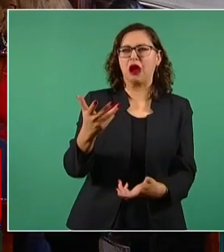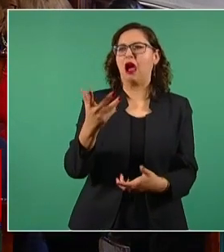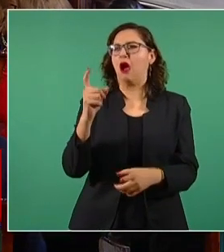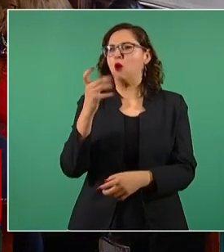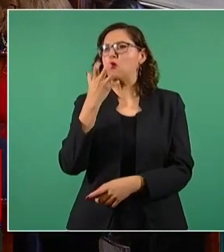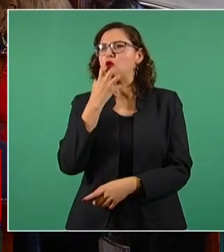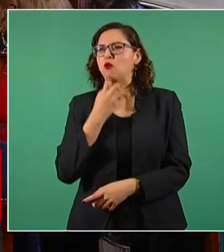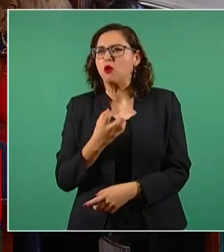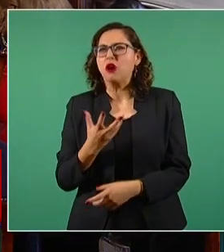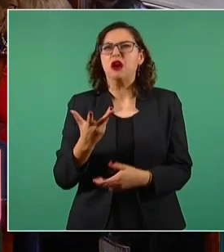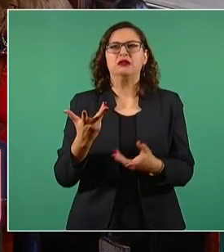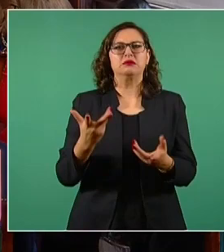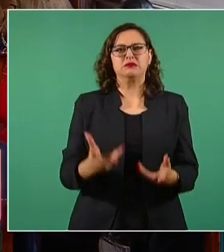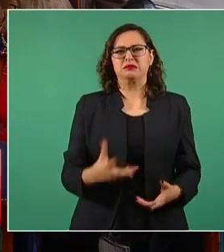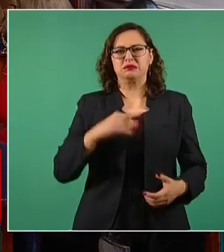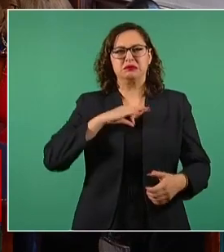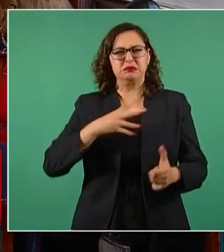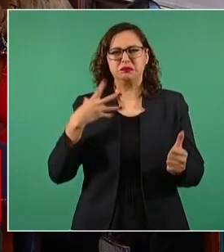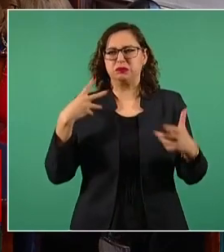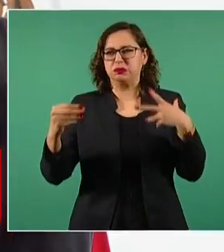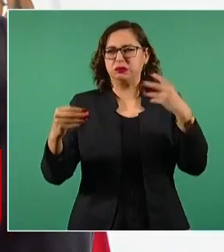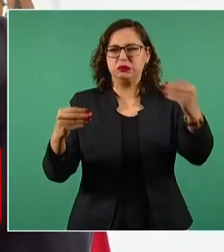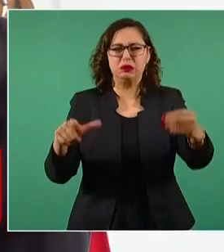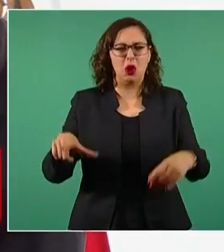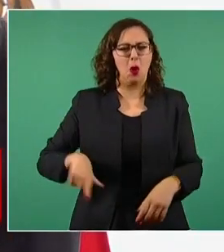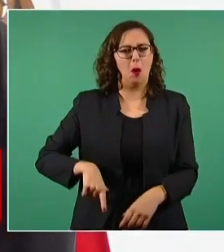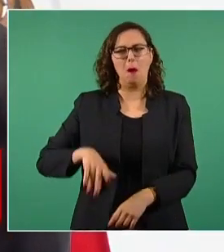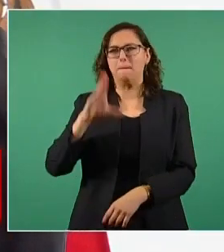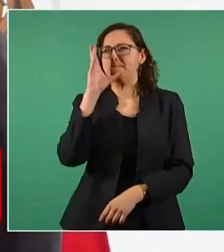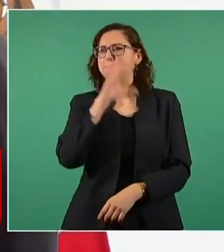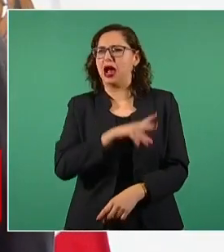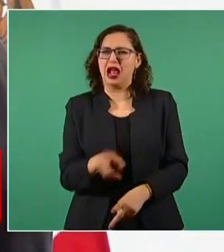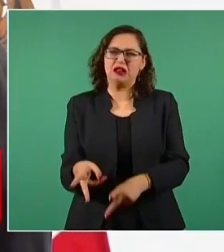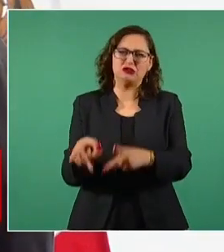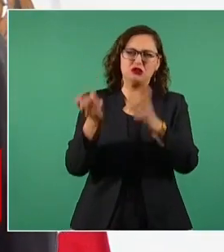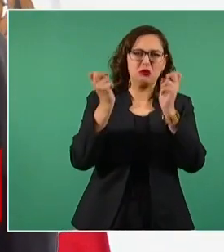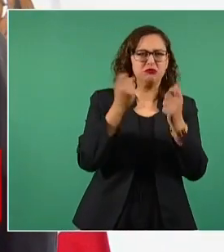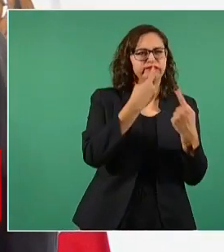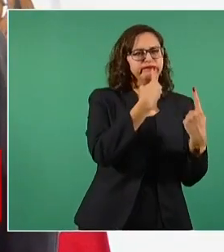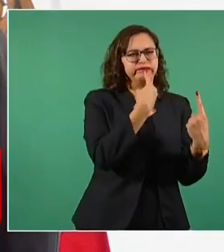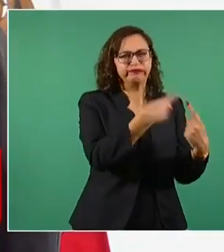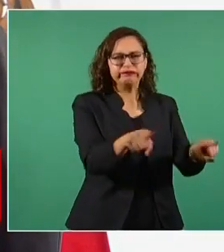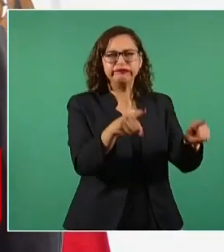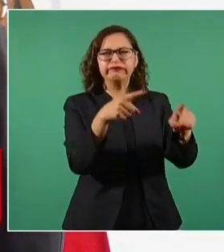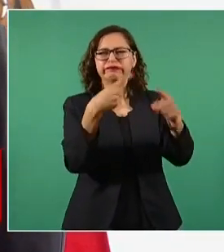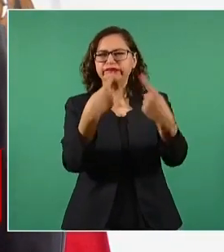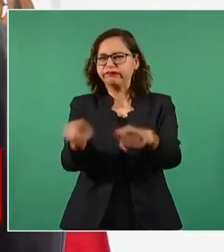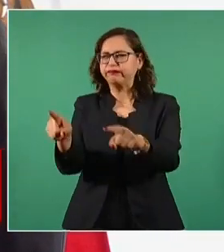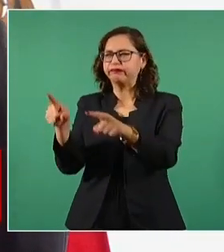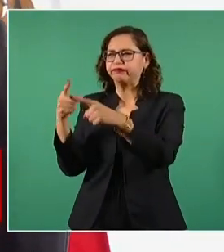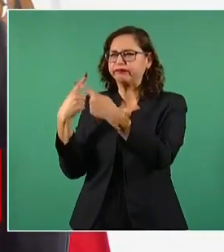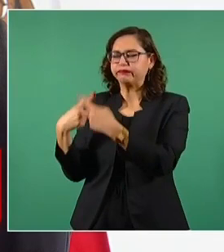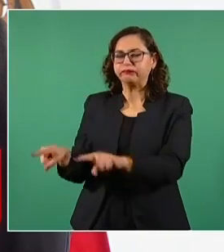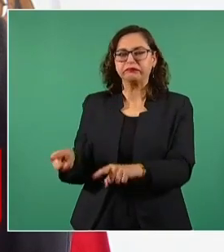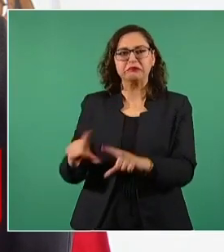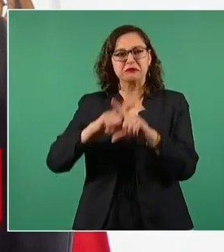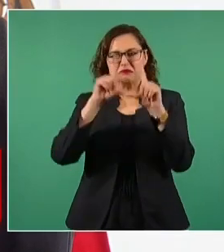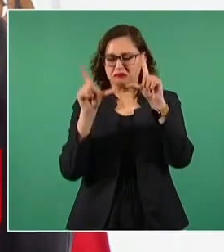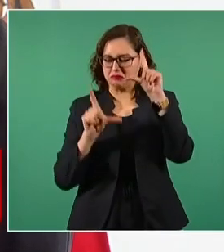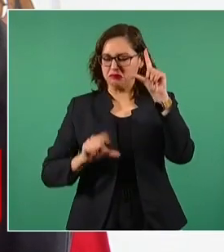epidemias, malos gobiernos, saqueos y otras desgracias. Por eso